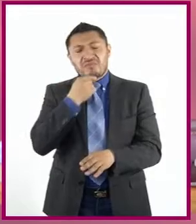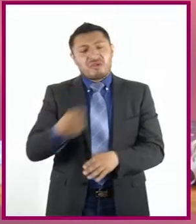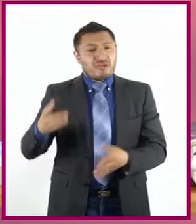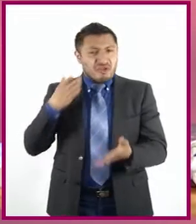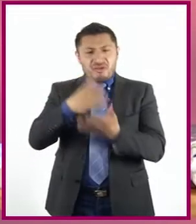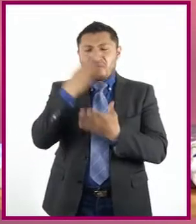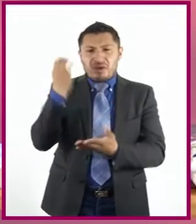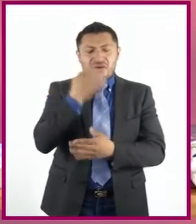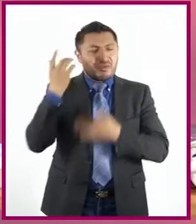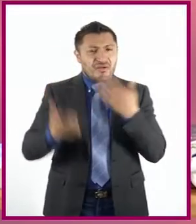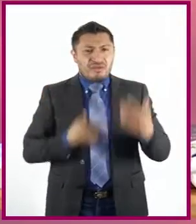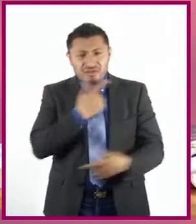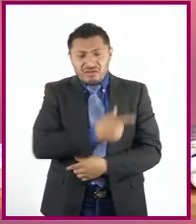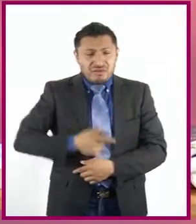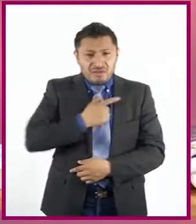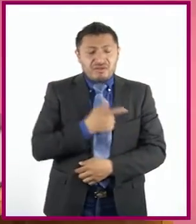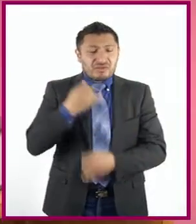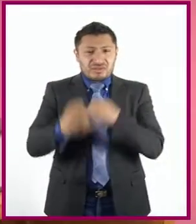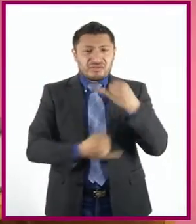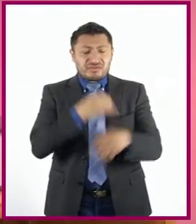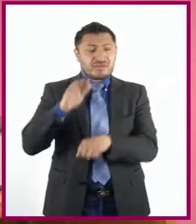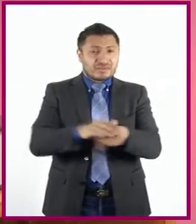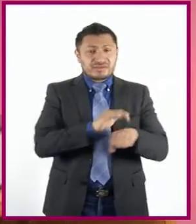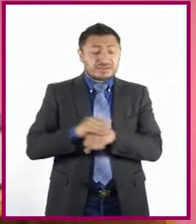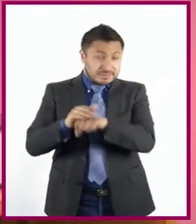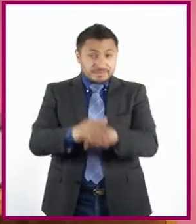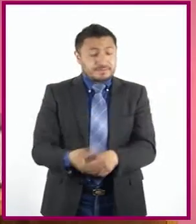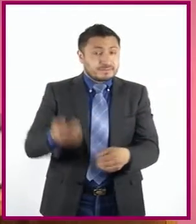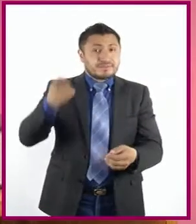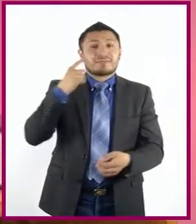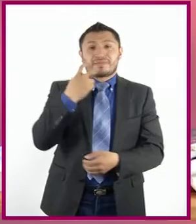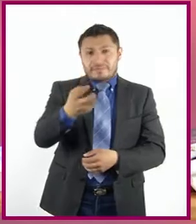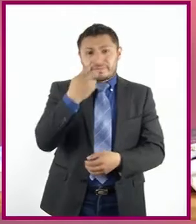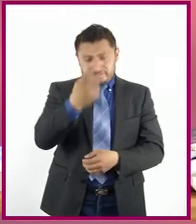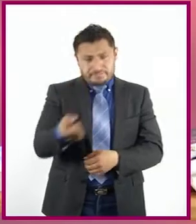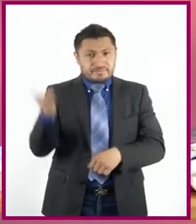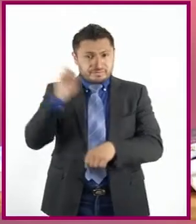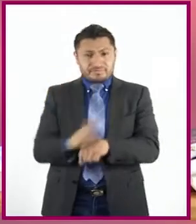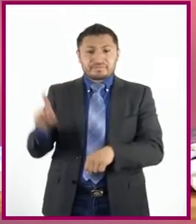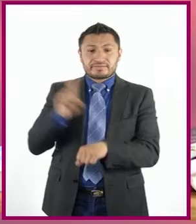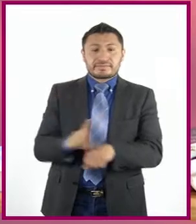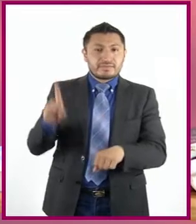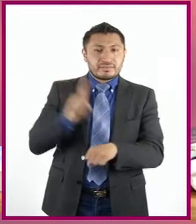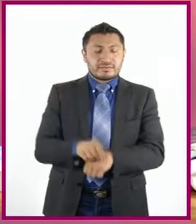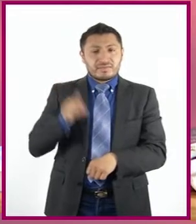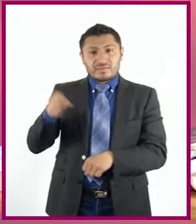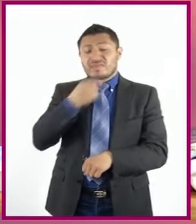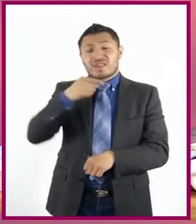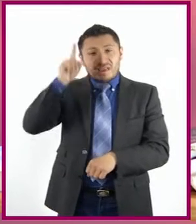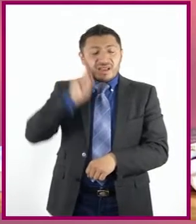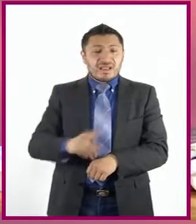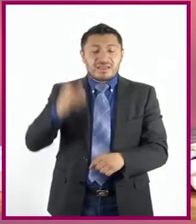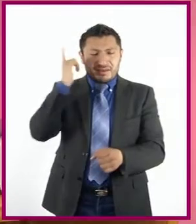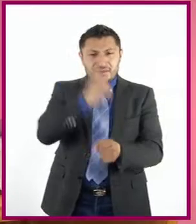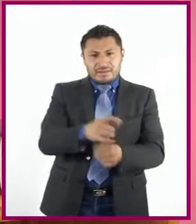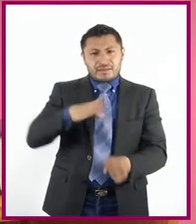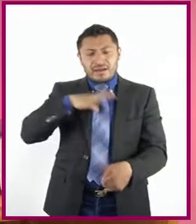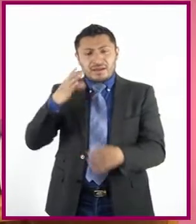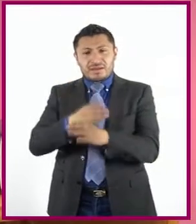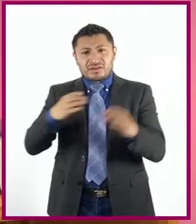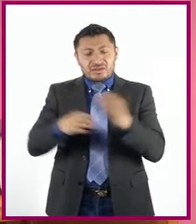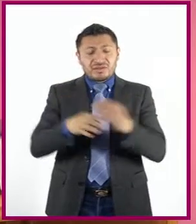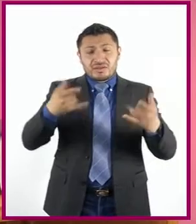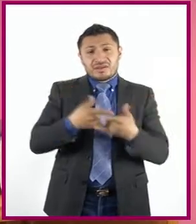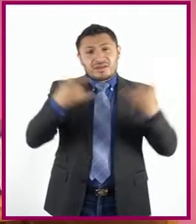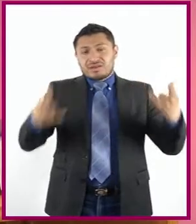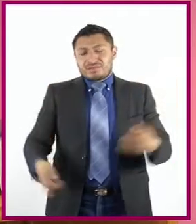disfruta de inventar juegos con sus amigos. Dentro de ese devenir diario, Flor descubre que hay elementos de su historia que